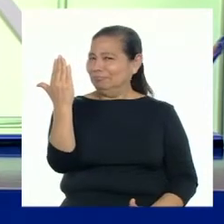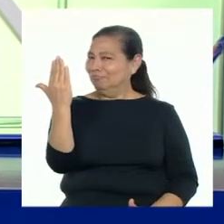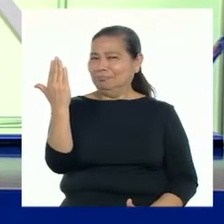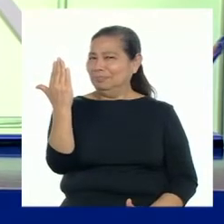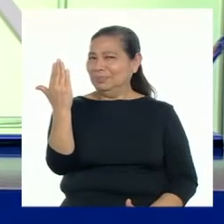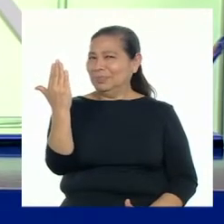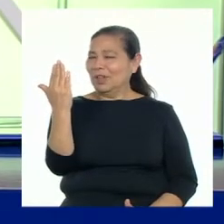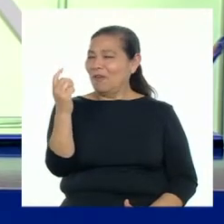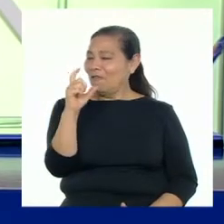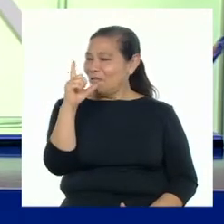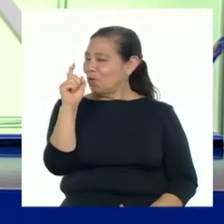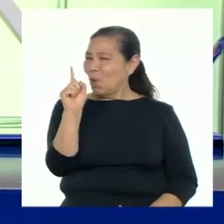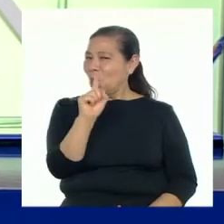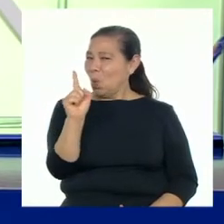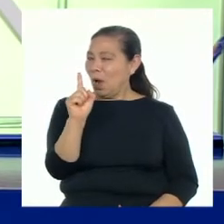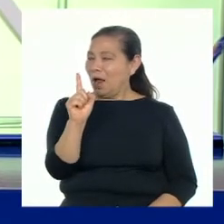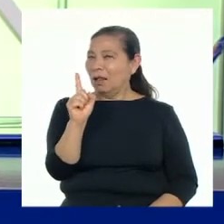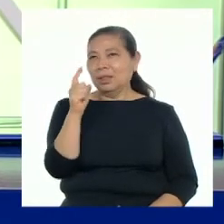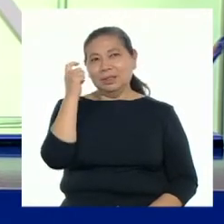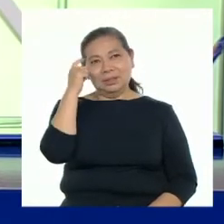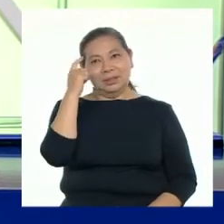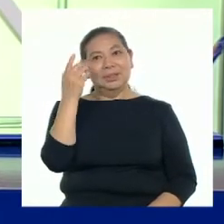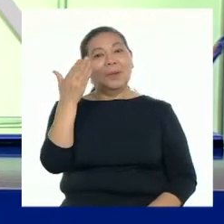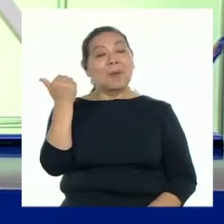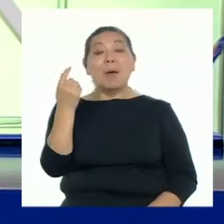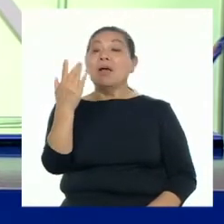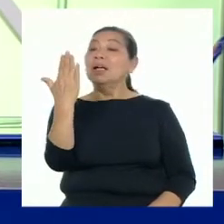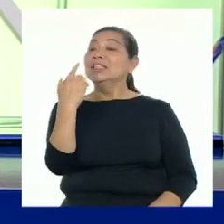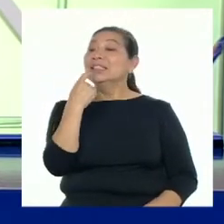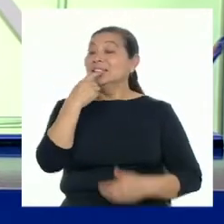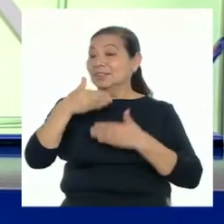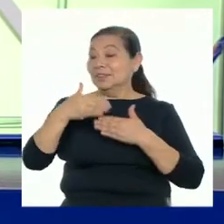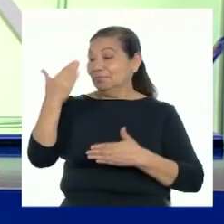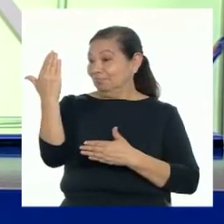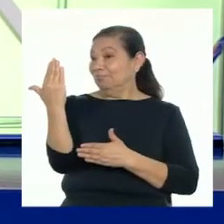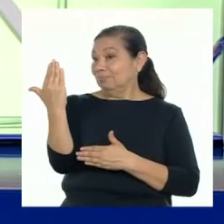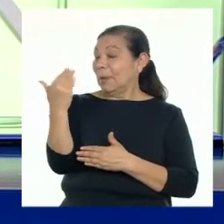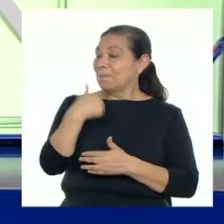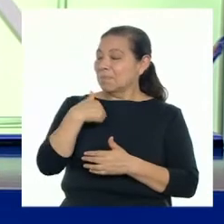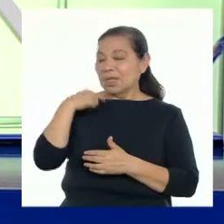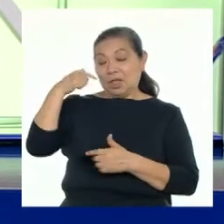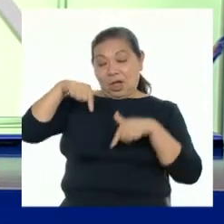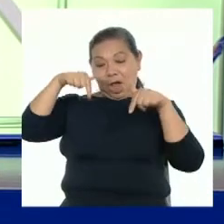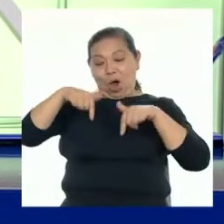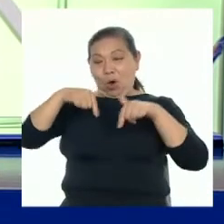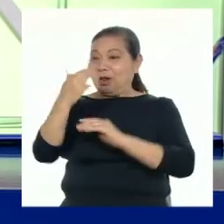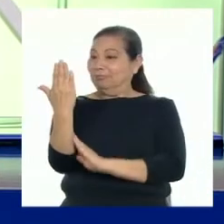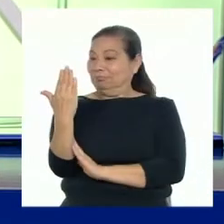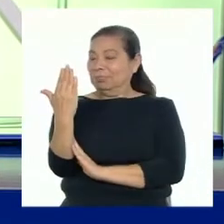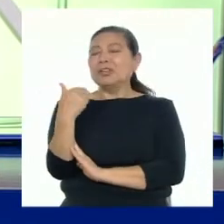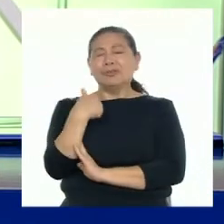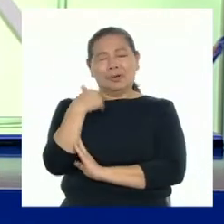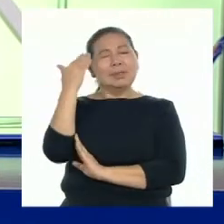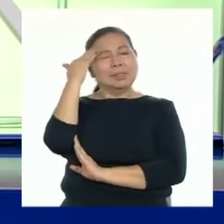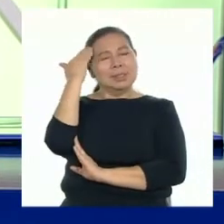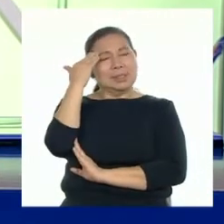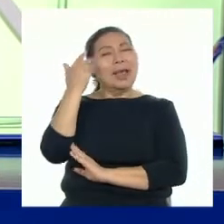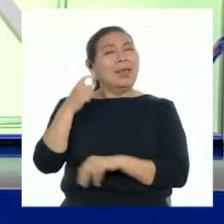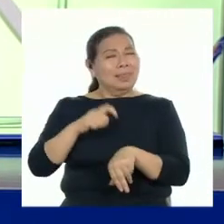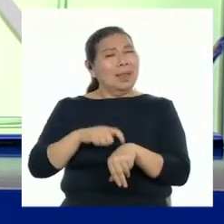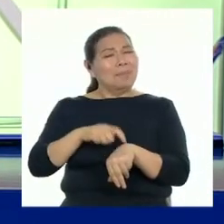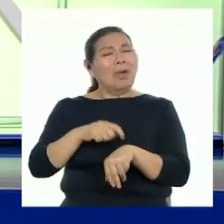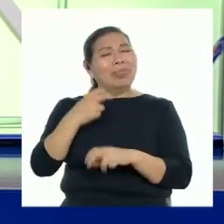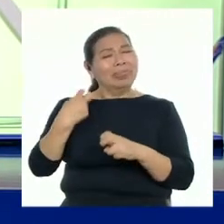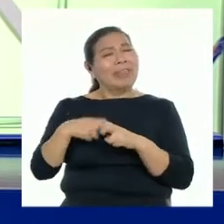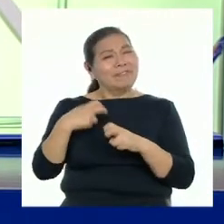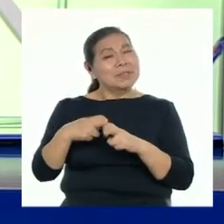mismo que vernos en una foto, que puede ser antigua. Vernos en un espejo es ver el presente. Sé que estamos pasando por momentos muy